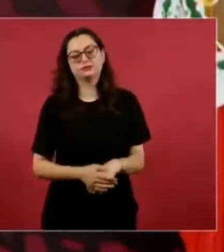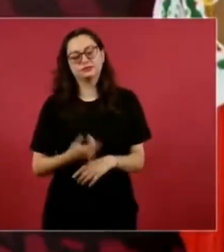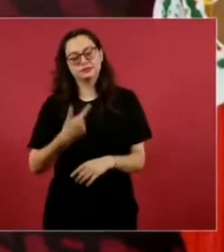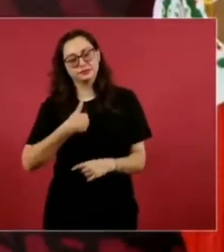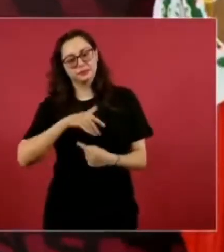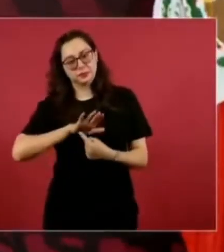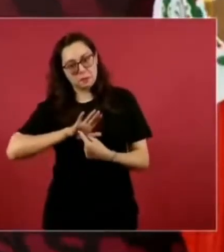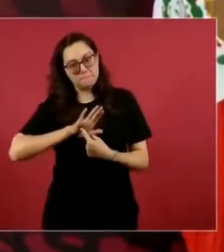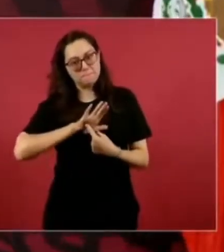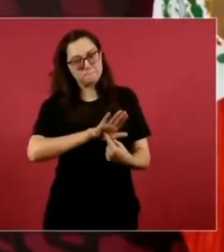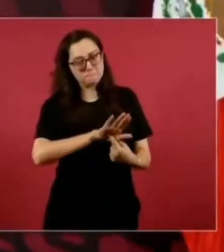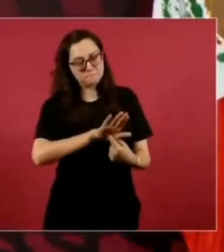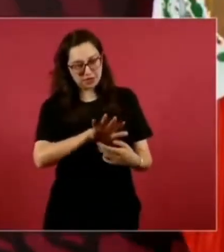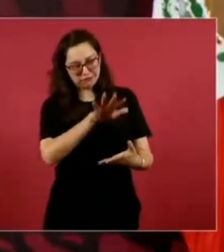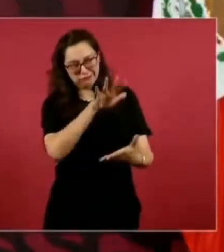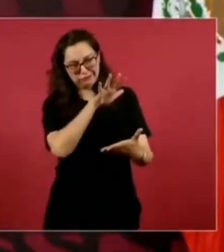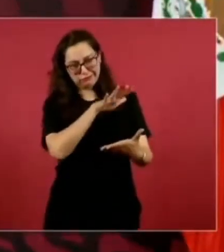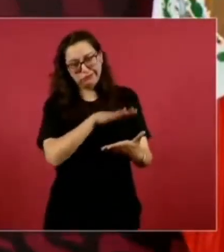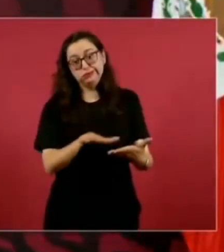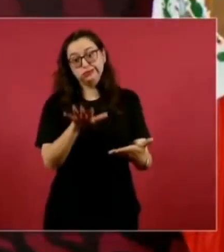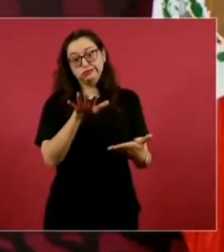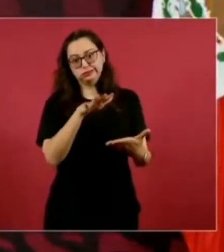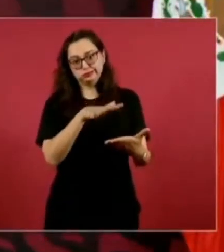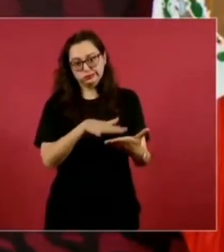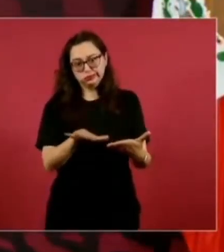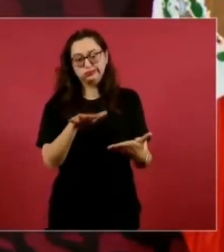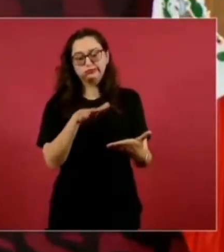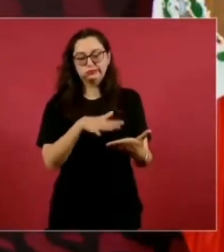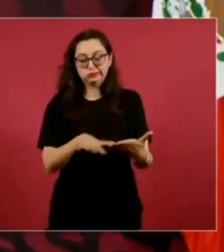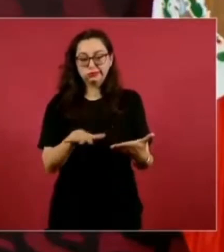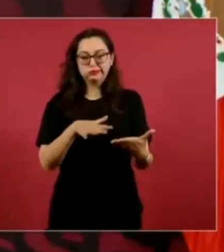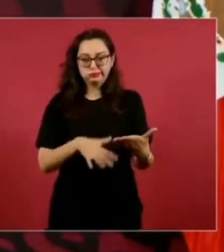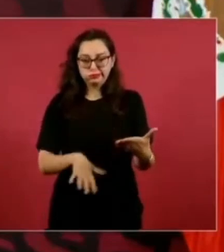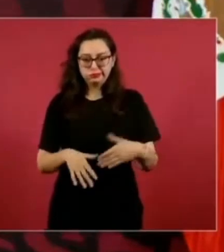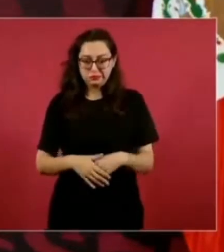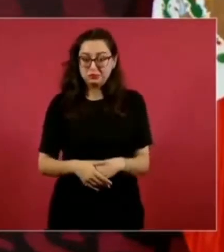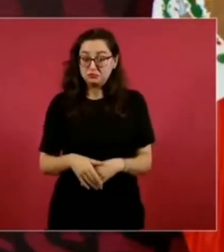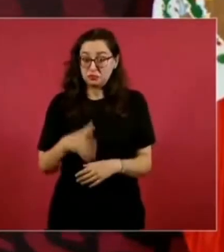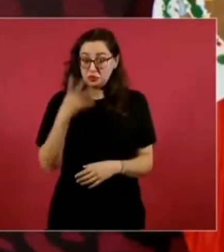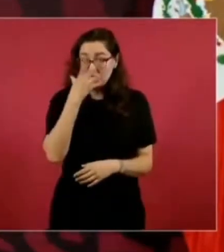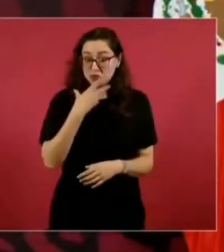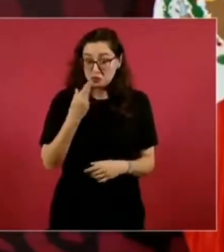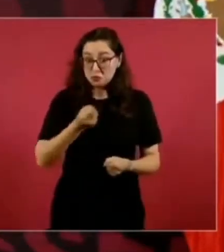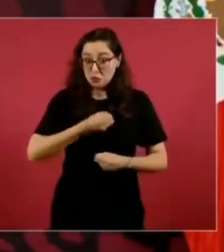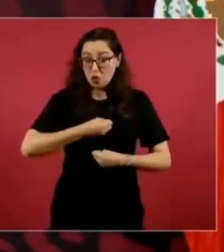le iba yo a leer el poema de Nicolás Guillén, que se los recomiendo mucho.